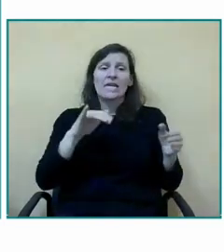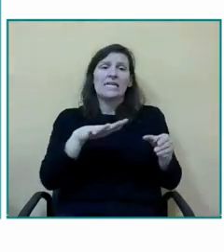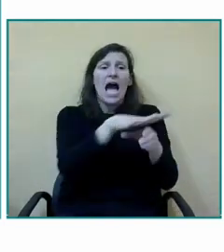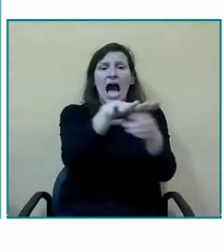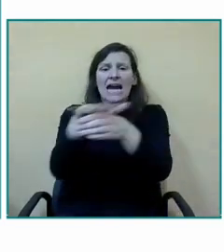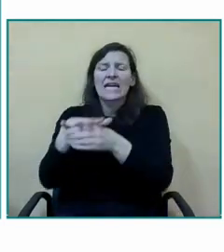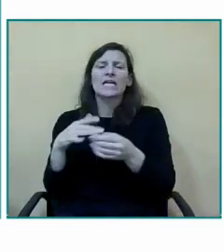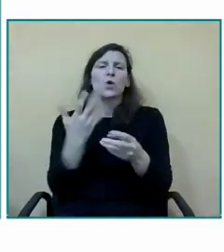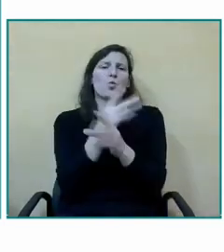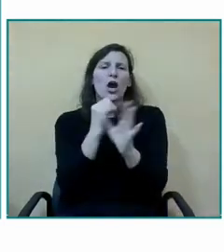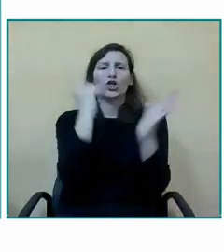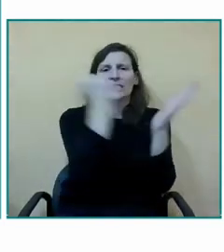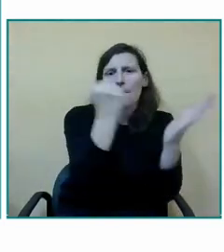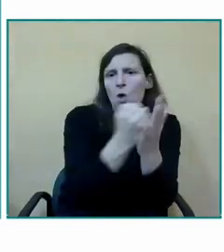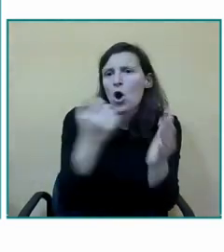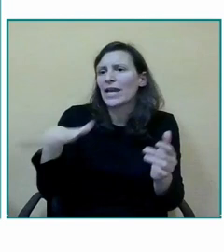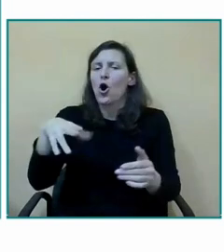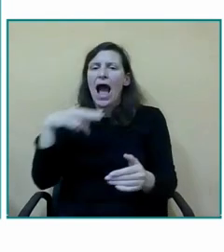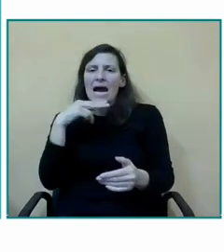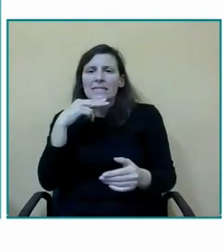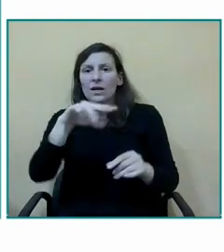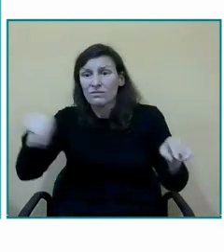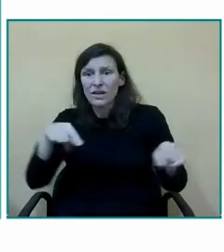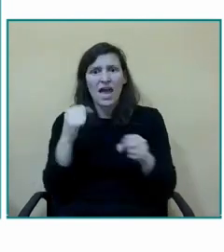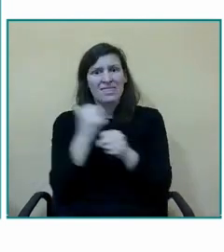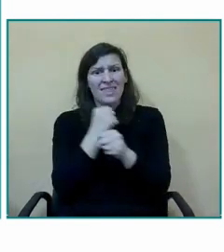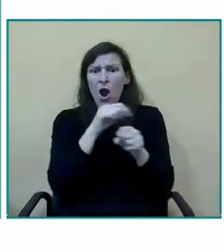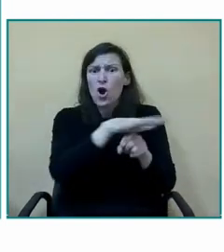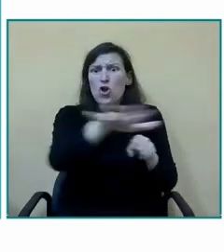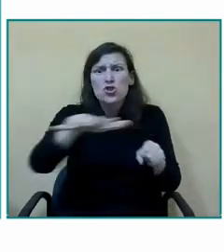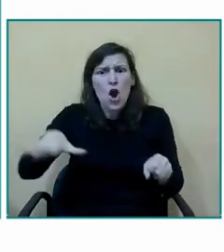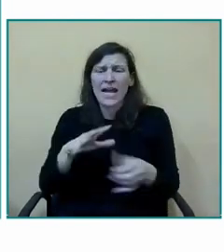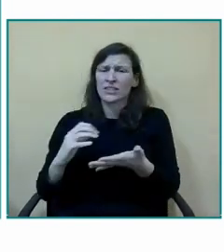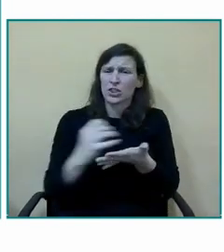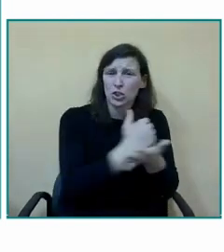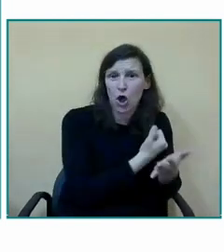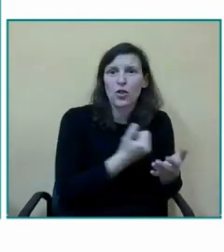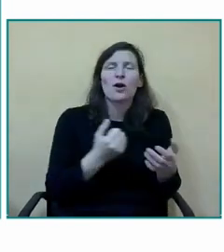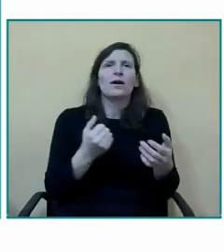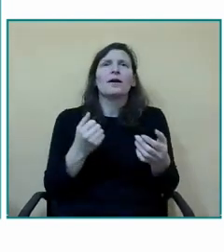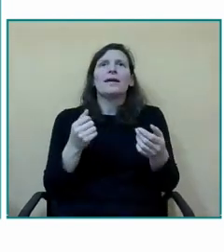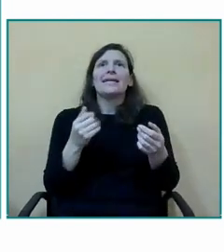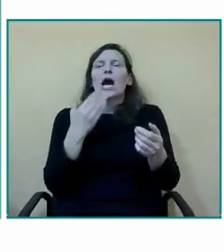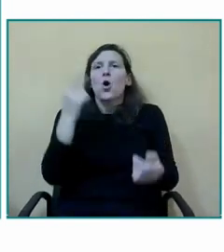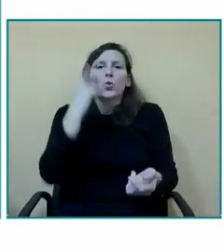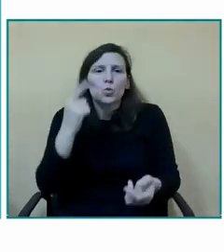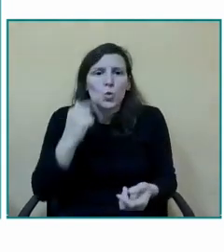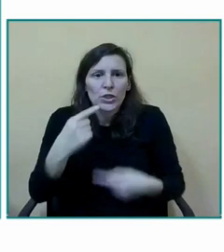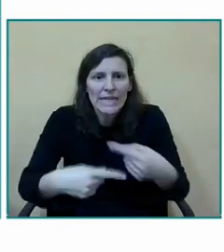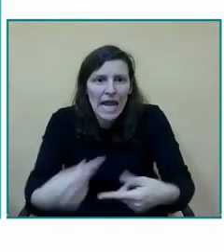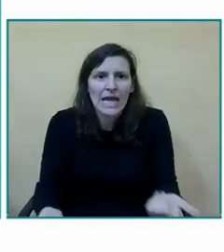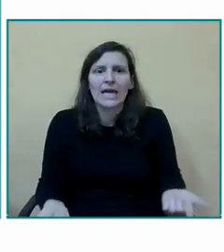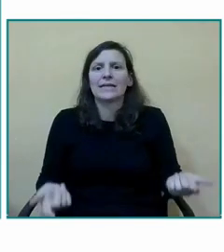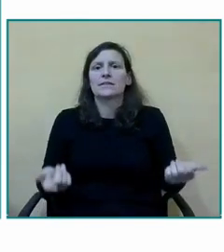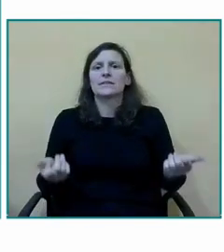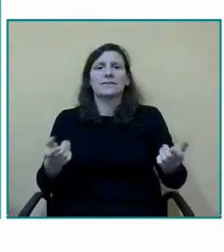aprovecharemos para trabajar las peticiones con el modelamiento de signos favoreciendo la autonomía e independencia